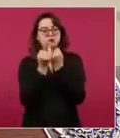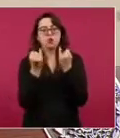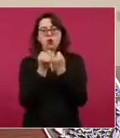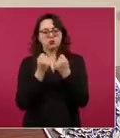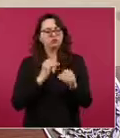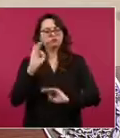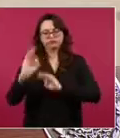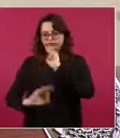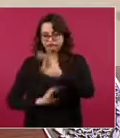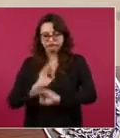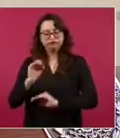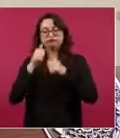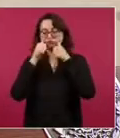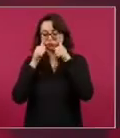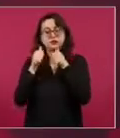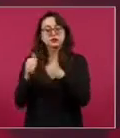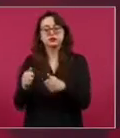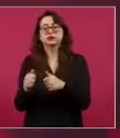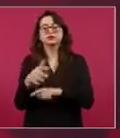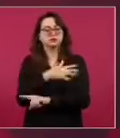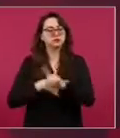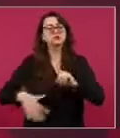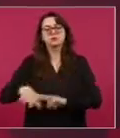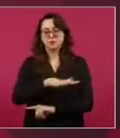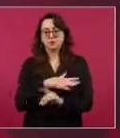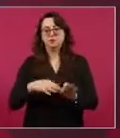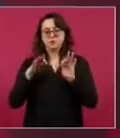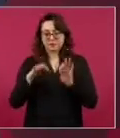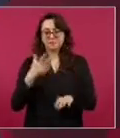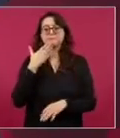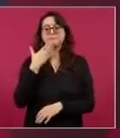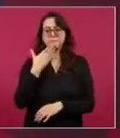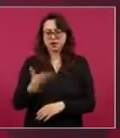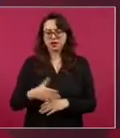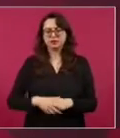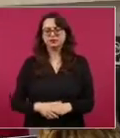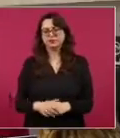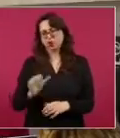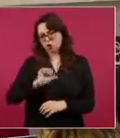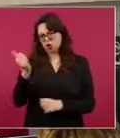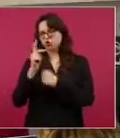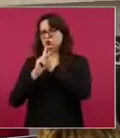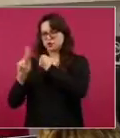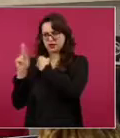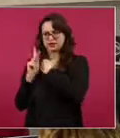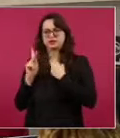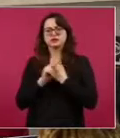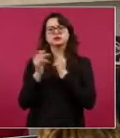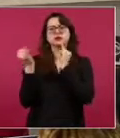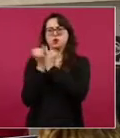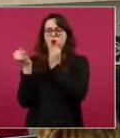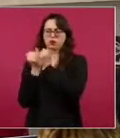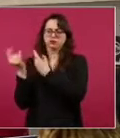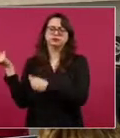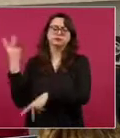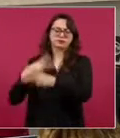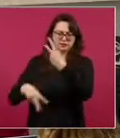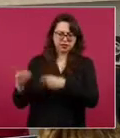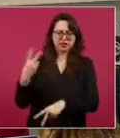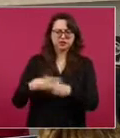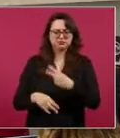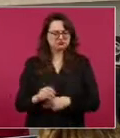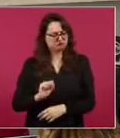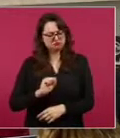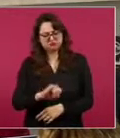país de otras naciones, porque nosotros